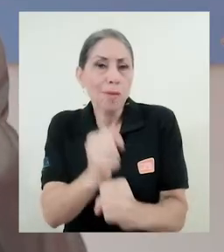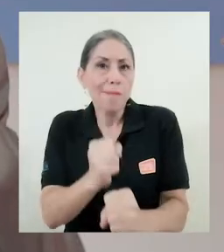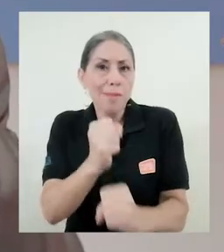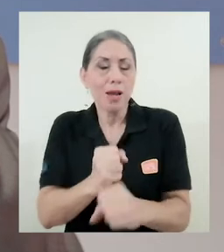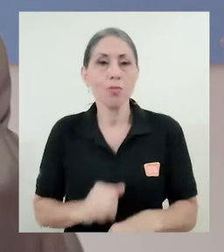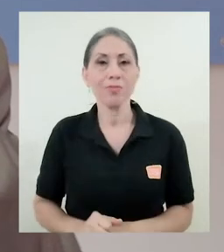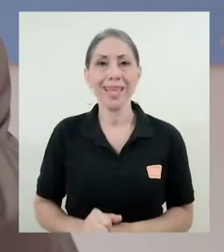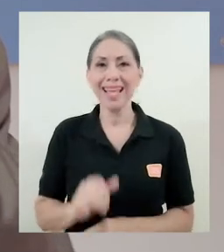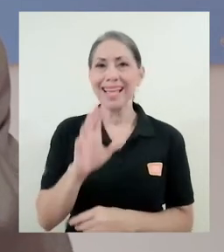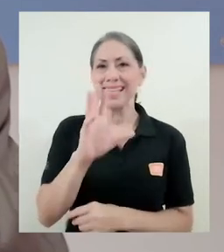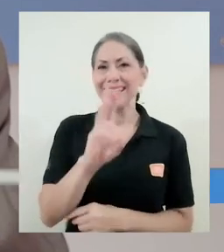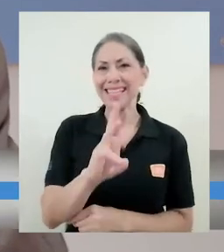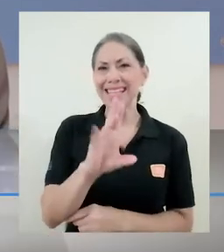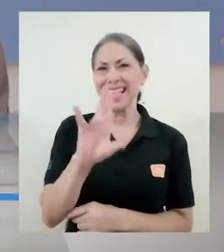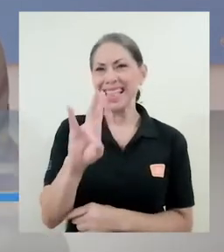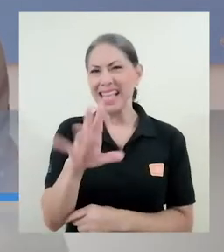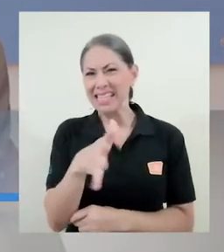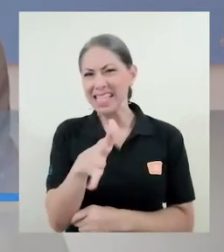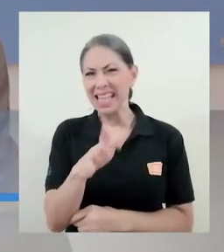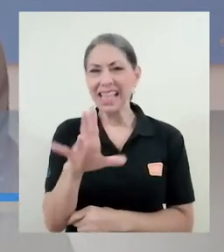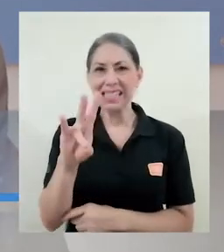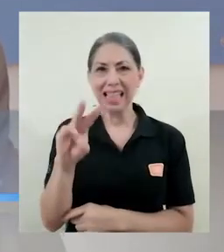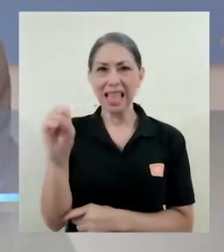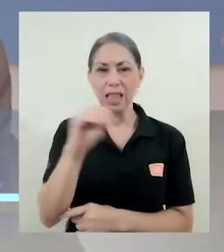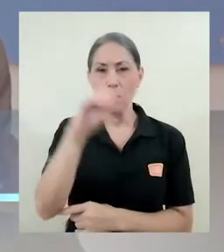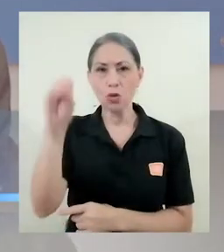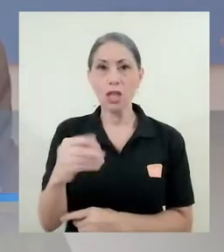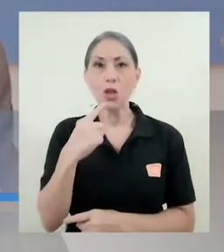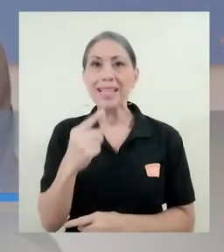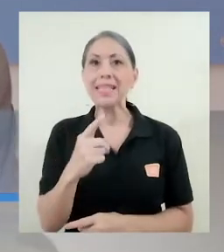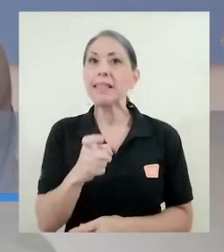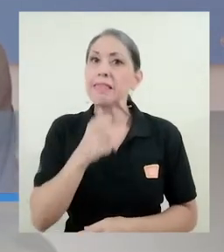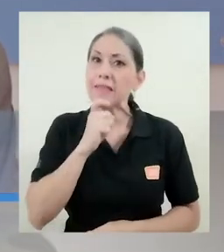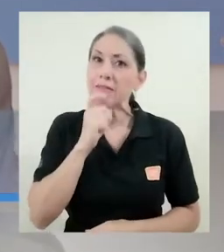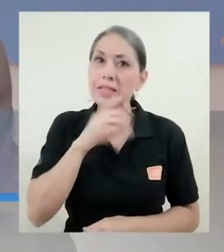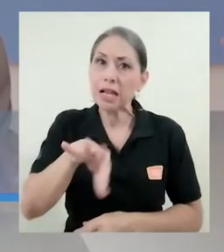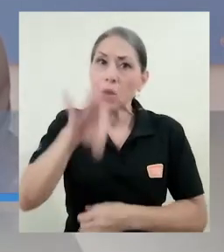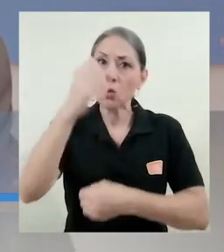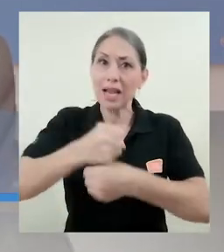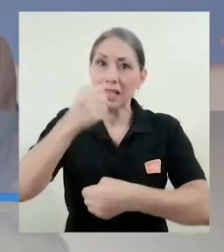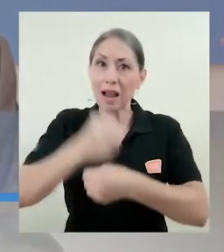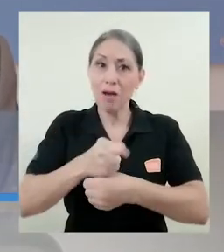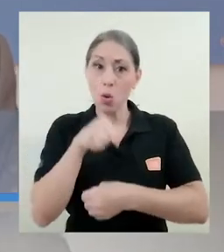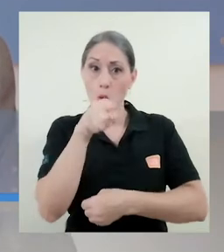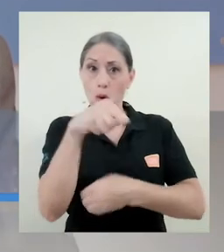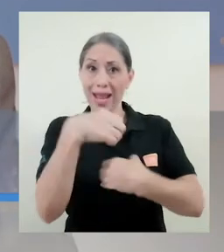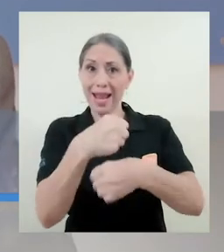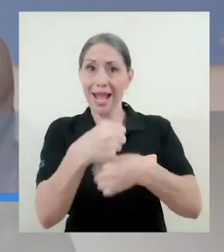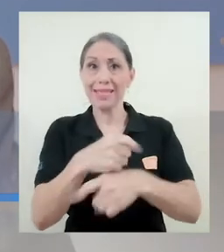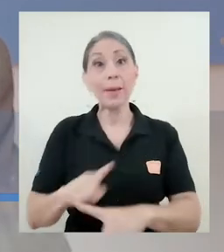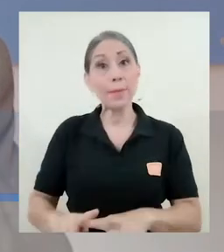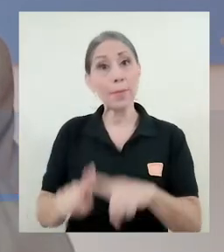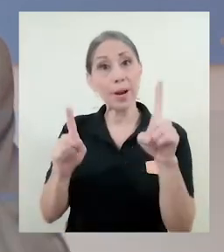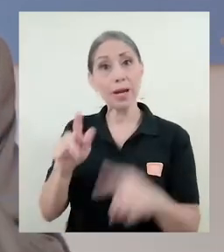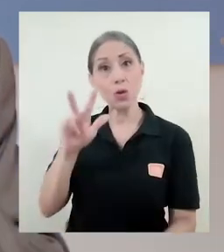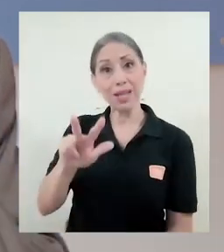su empleo. Como el 67, 70% considera que es difícil encontrar trabajo en lo que hacen. Pero hay un